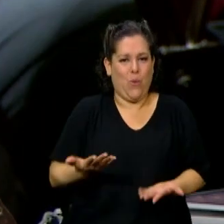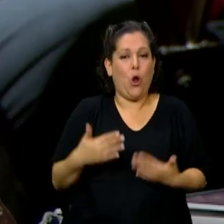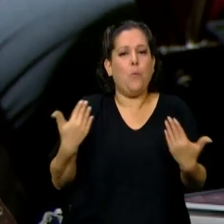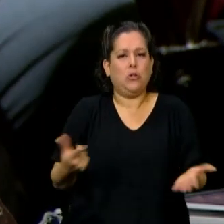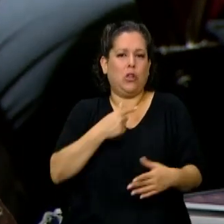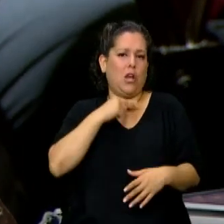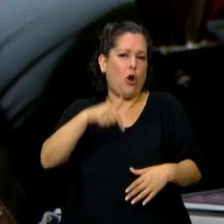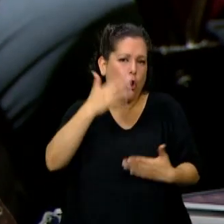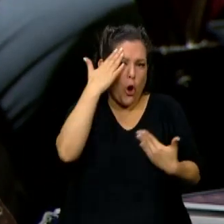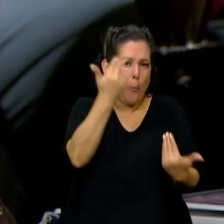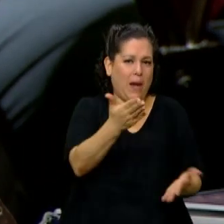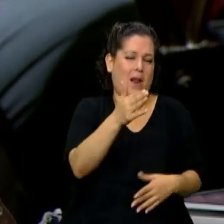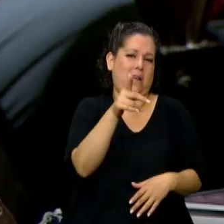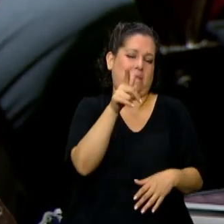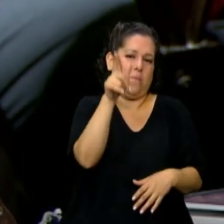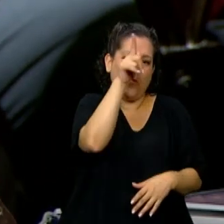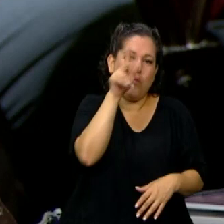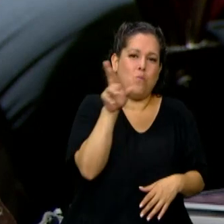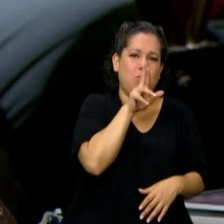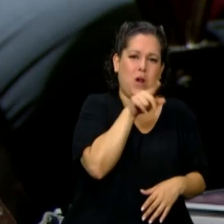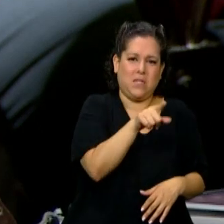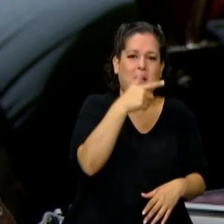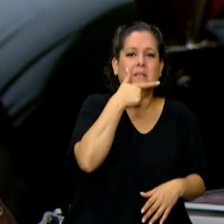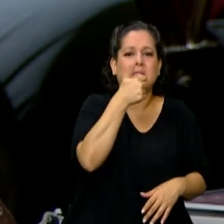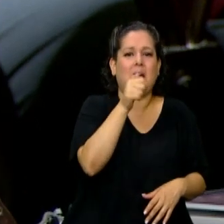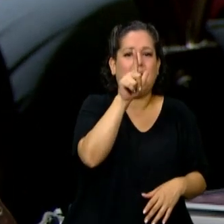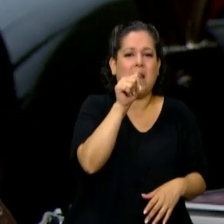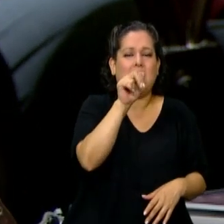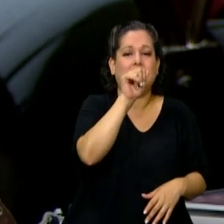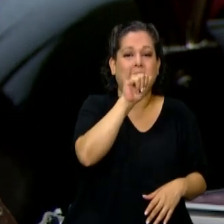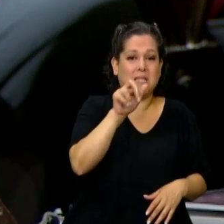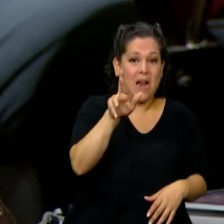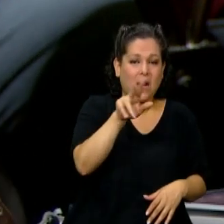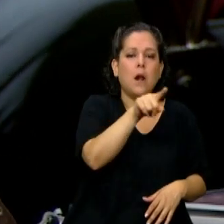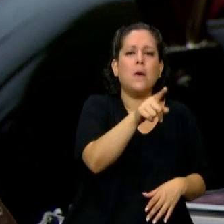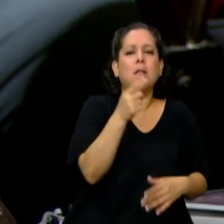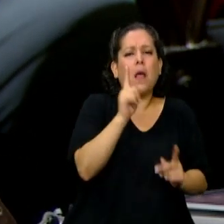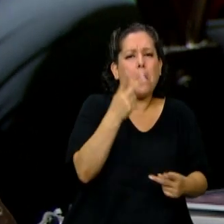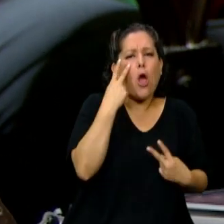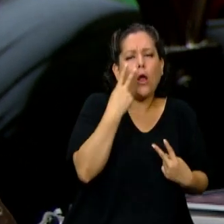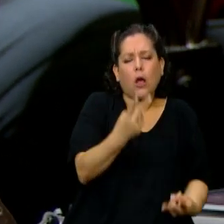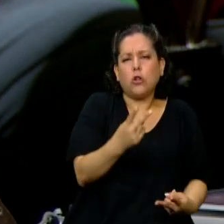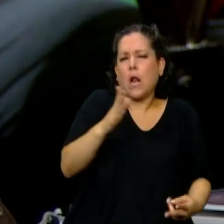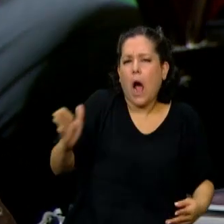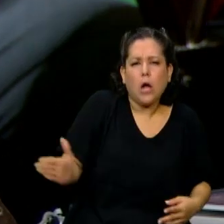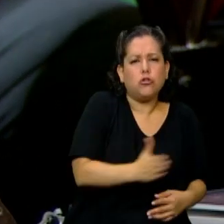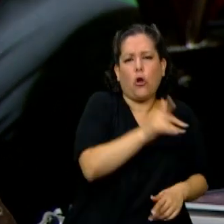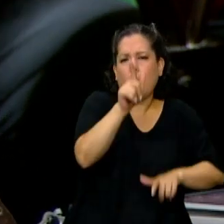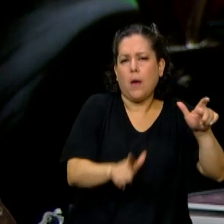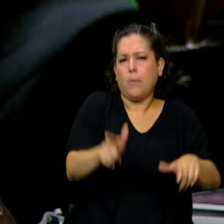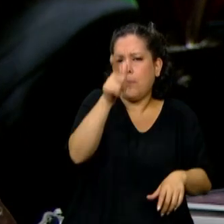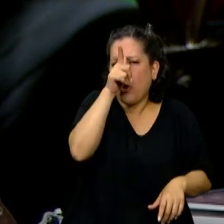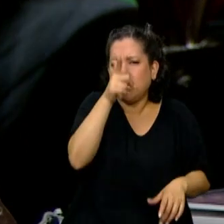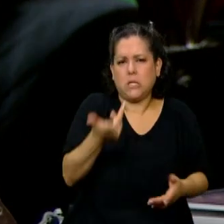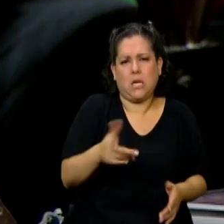esta ocasión al oficial Salazar y a través de ella homenajear a todos los agentes de toda la fuerza